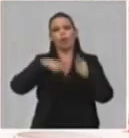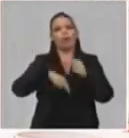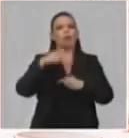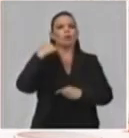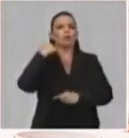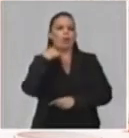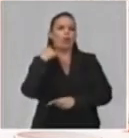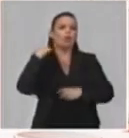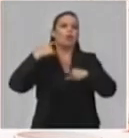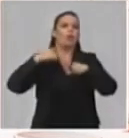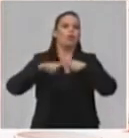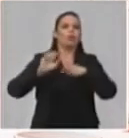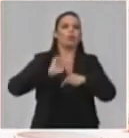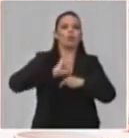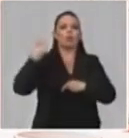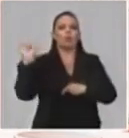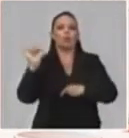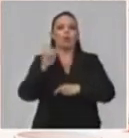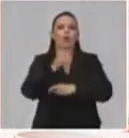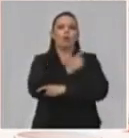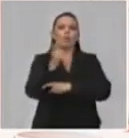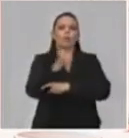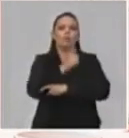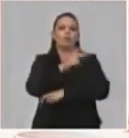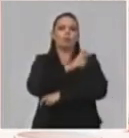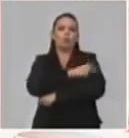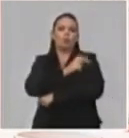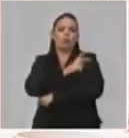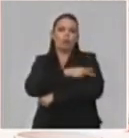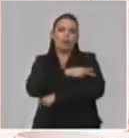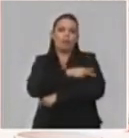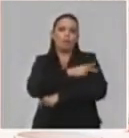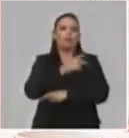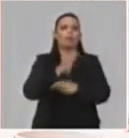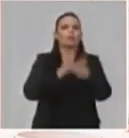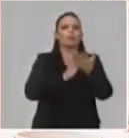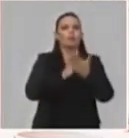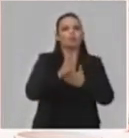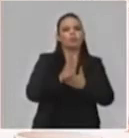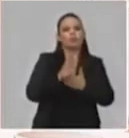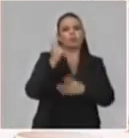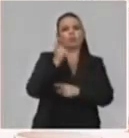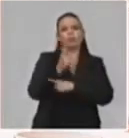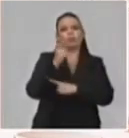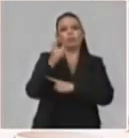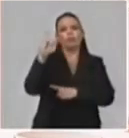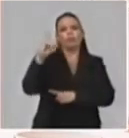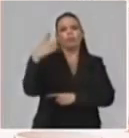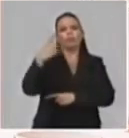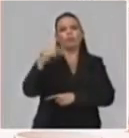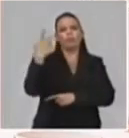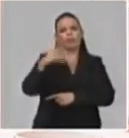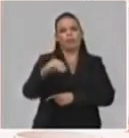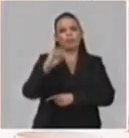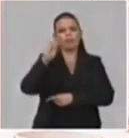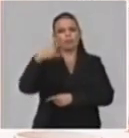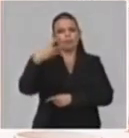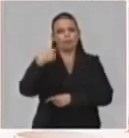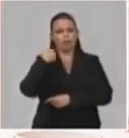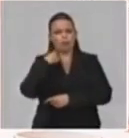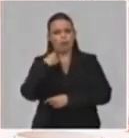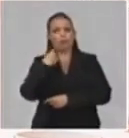básica y técnica y profesional, las didácticas para el tercer año y bueno, se mantienen esos espacios. Además,